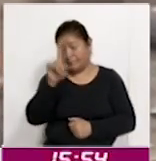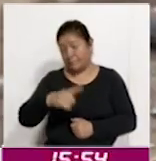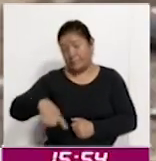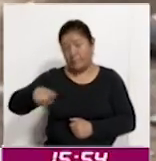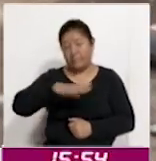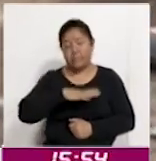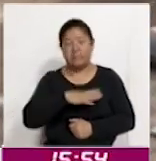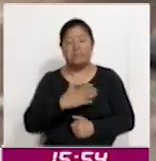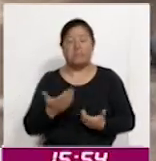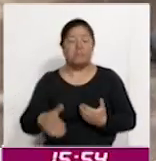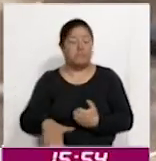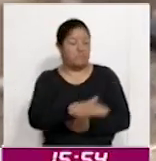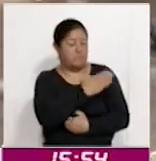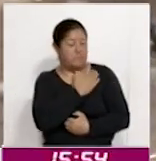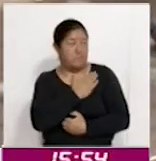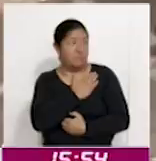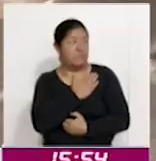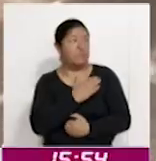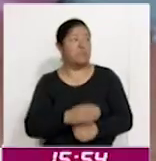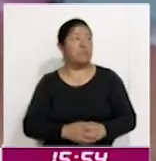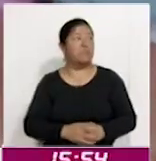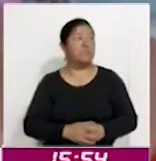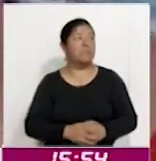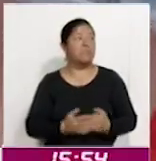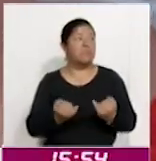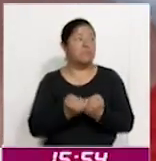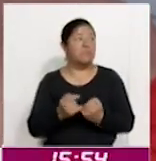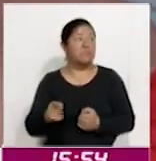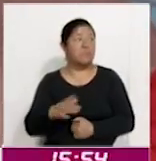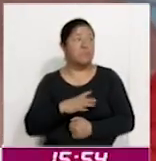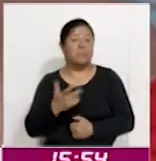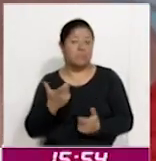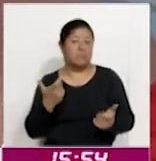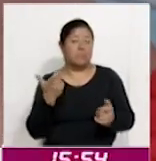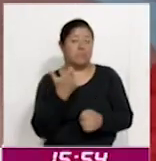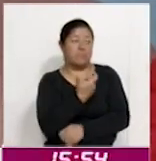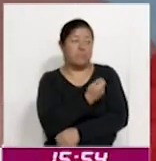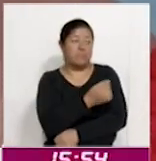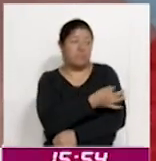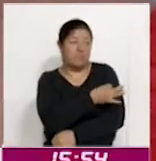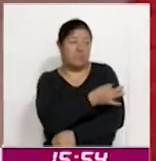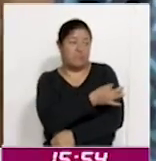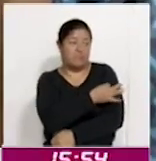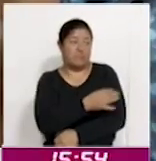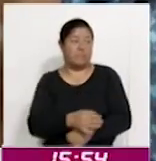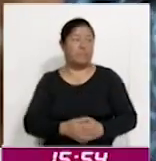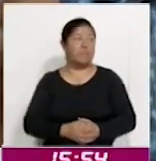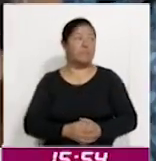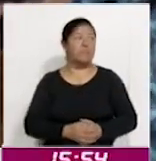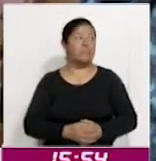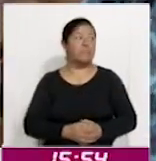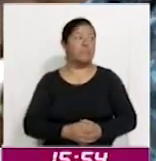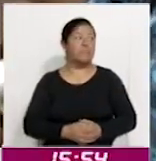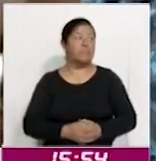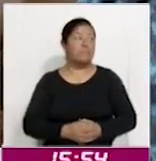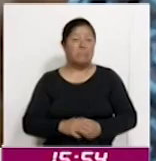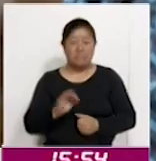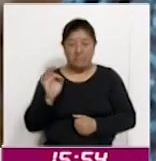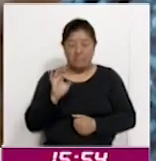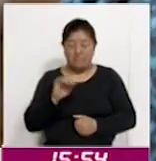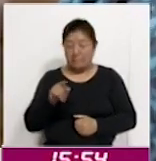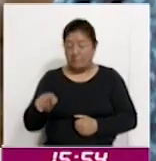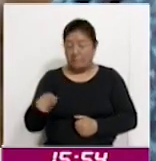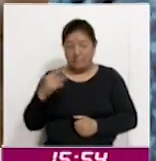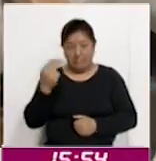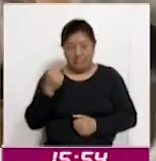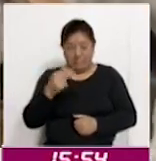los abriguemos y sobre todo que tengan este esquema de vacunación y pues ya en cualquier caso de que necesiten atención